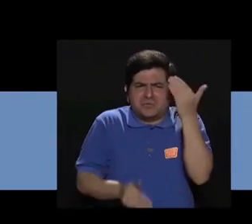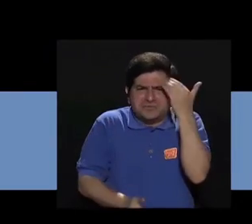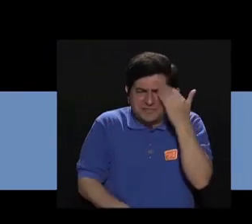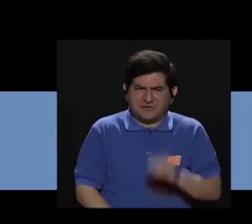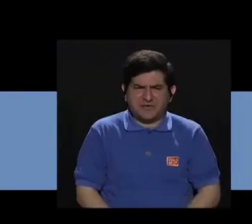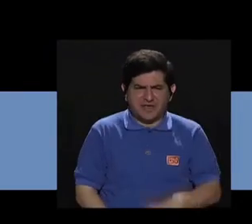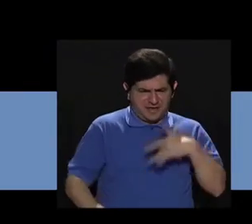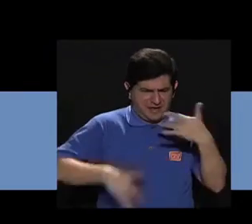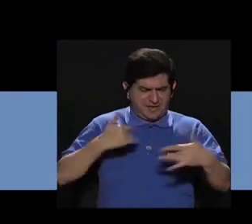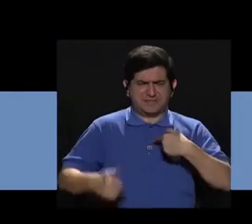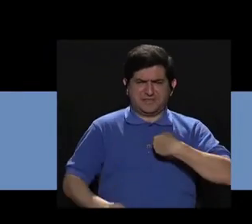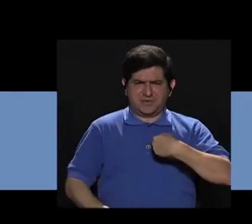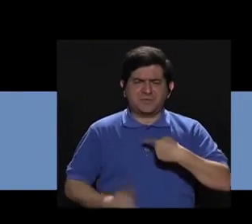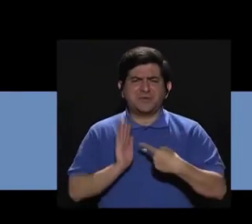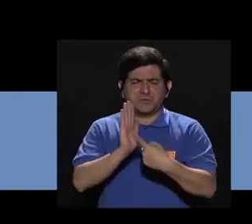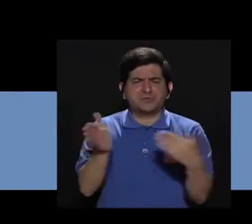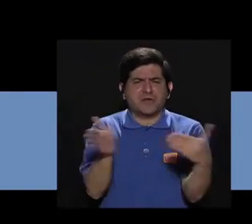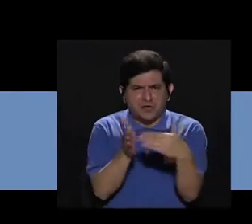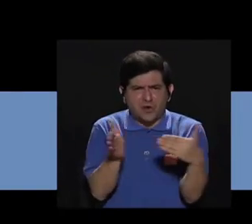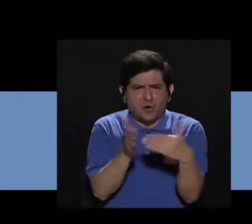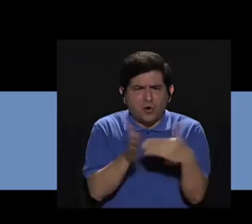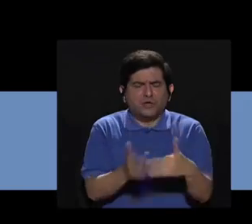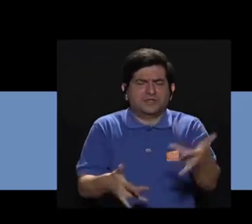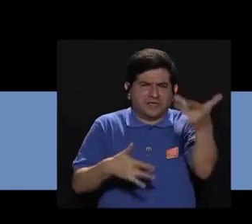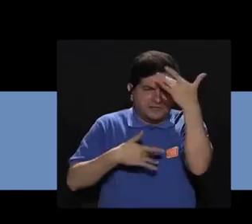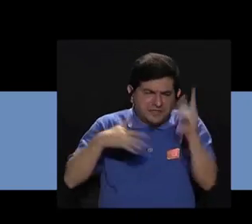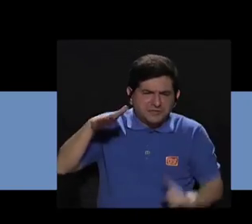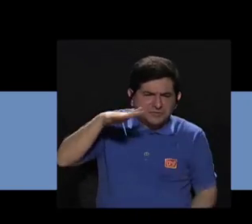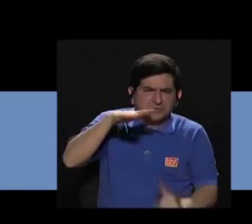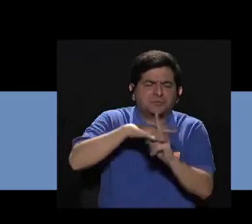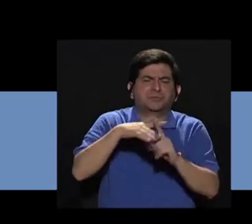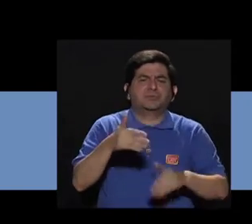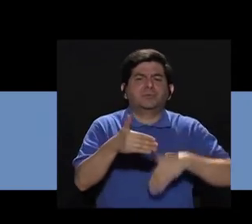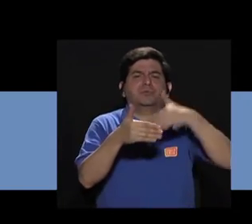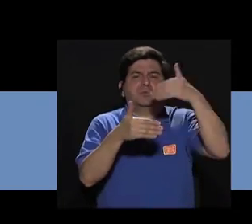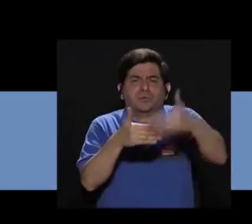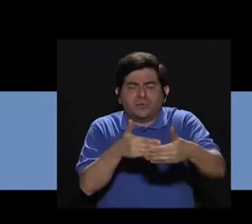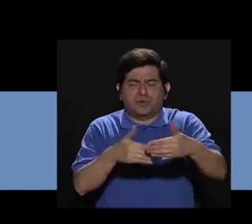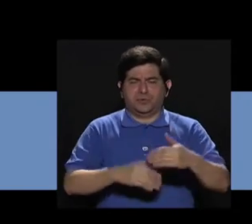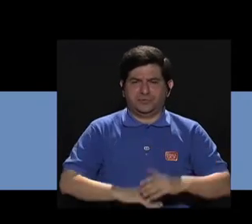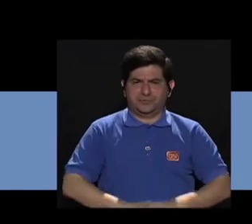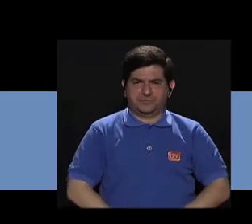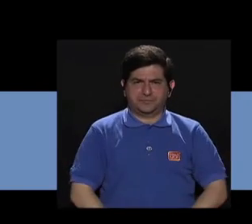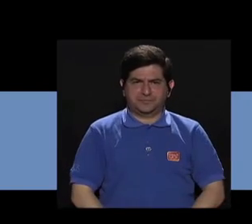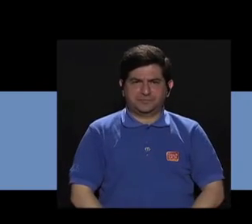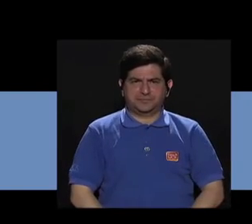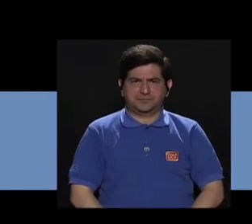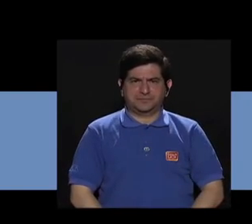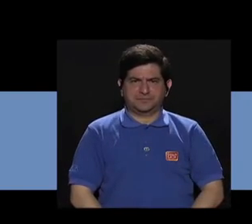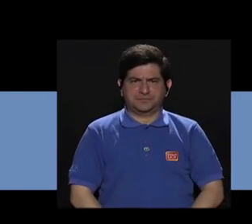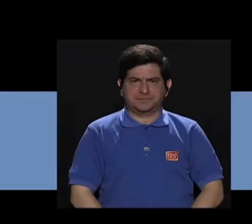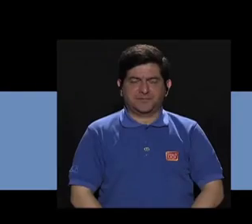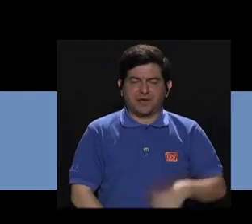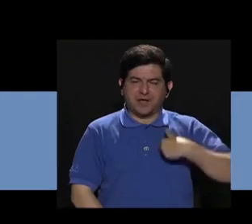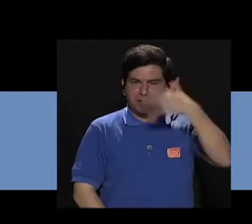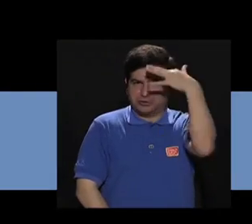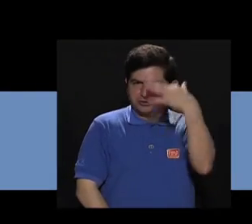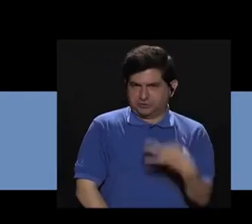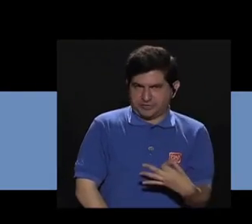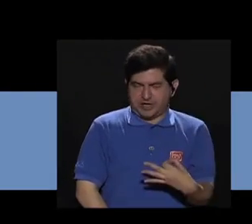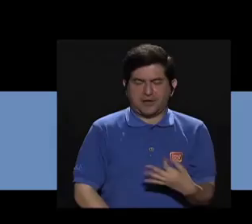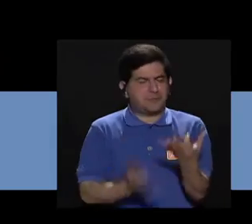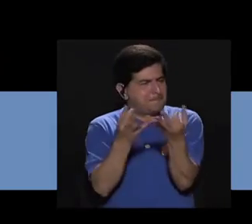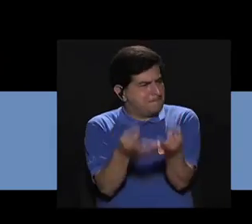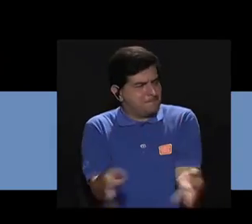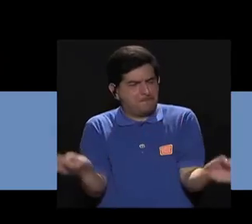¿Qué síntomas presento que me pueden decir a mí que tengo otra vez el mismo padecimiento en un nuevo futuro? Sí,